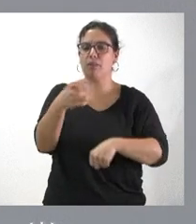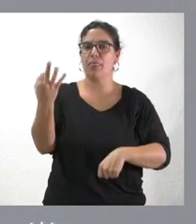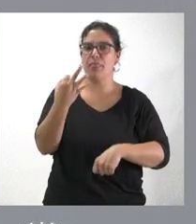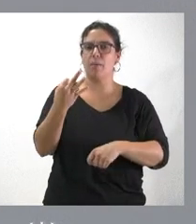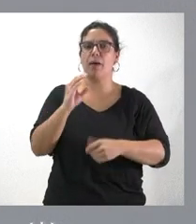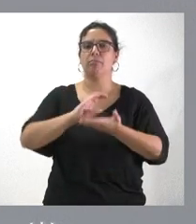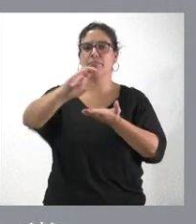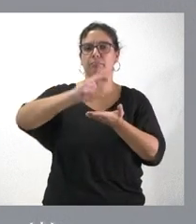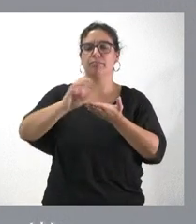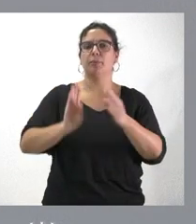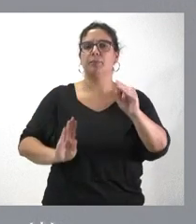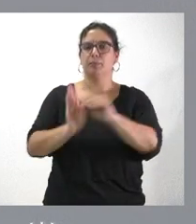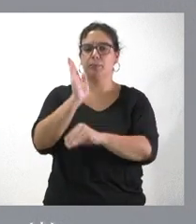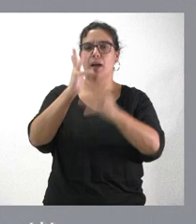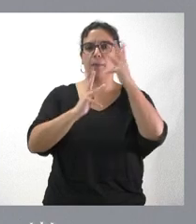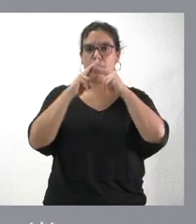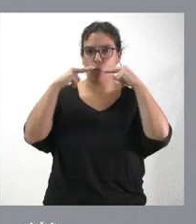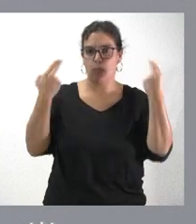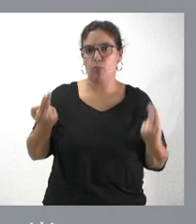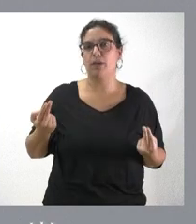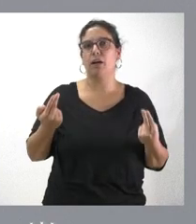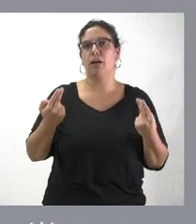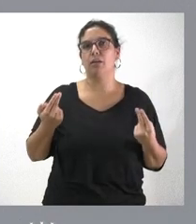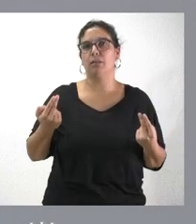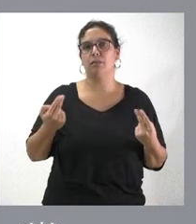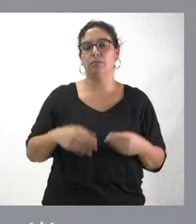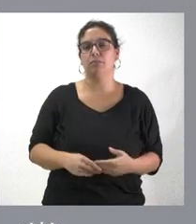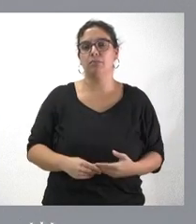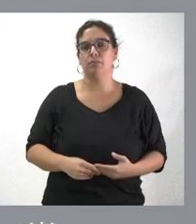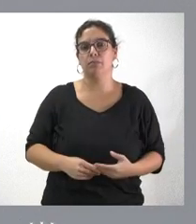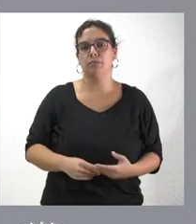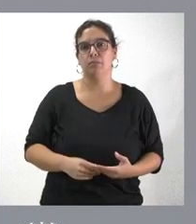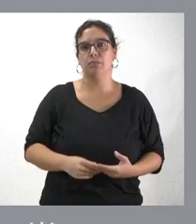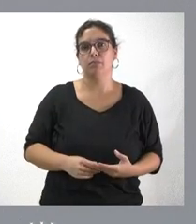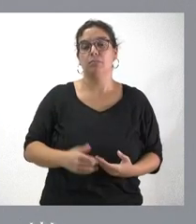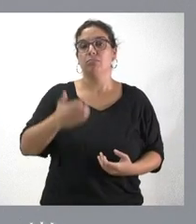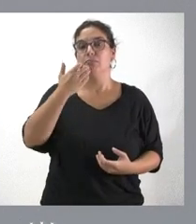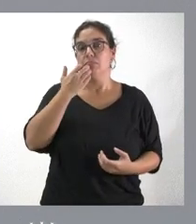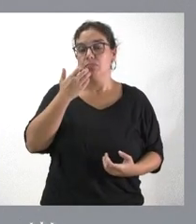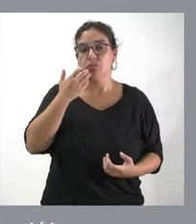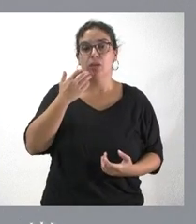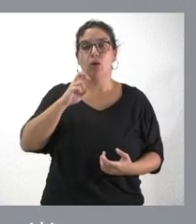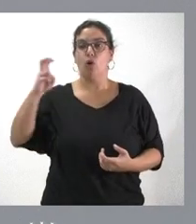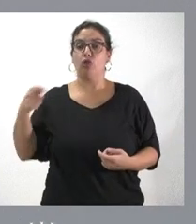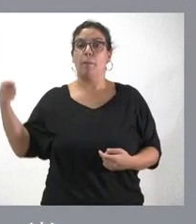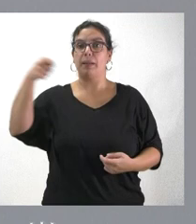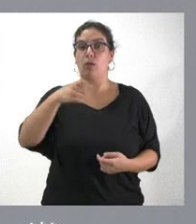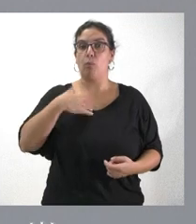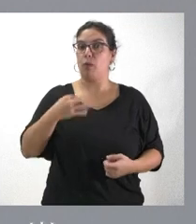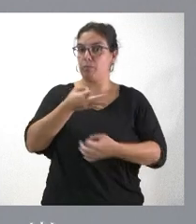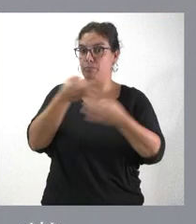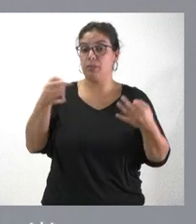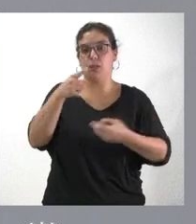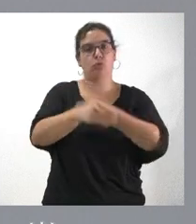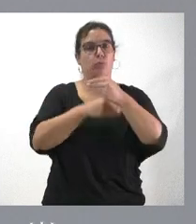aportaciones de la Administración Pública sin poder descontar si alguien lo quisiera realizar otro tipo de aportaciones. Y esto es lo que hemos